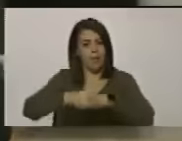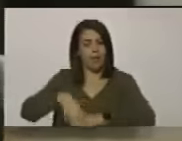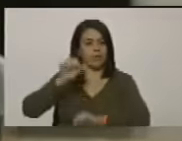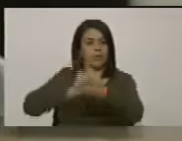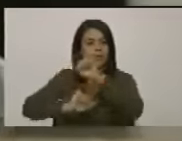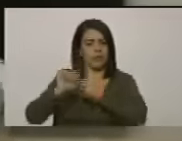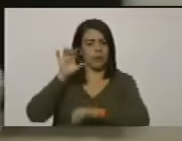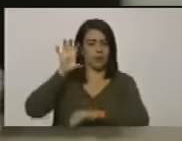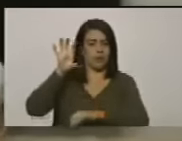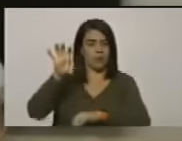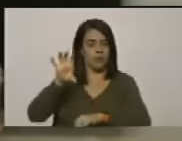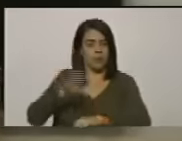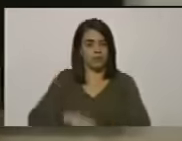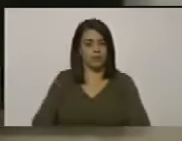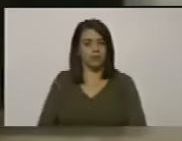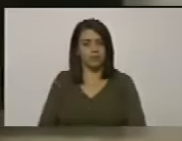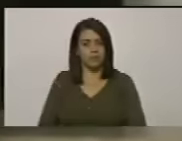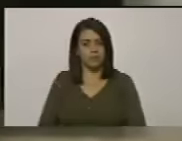defendamos la patria.